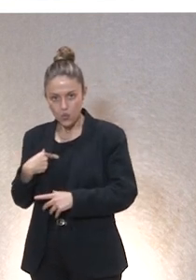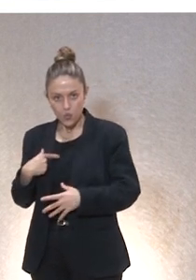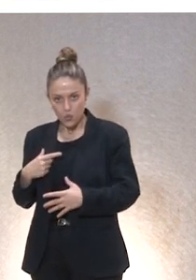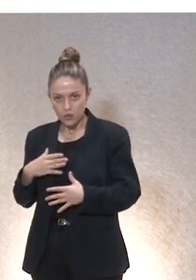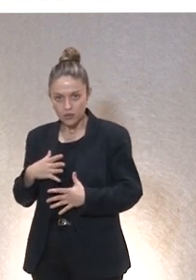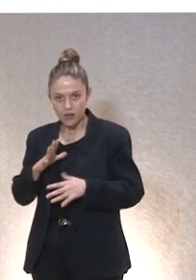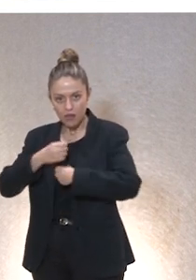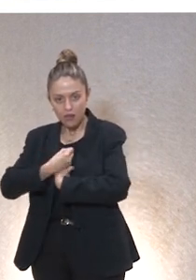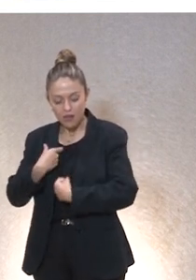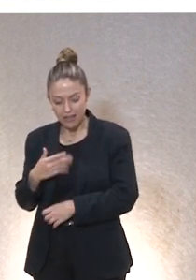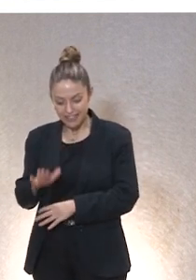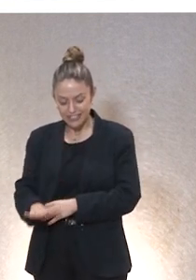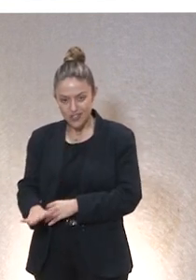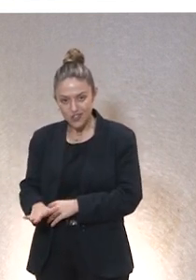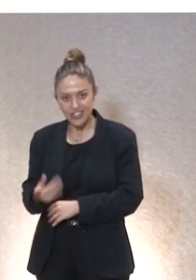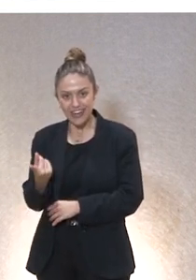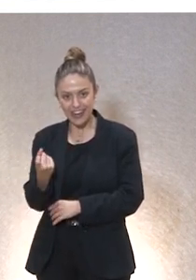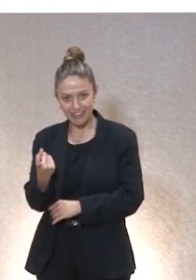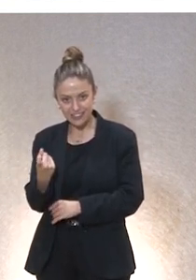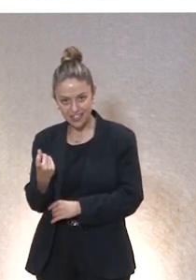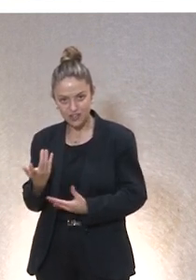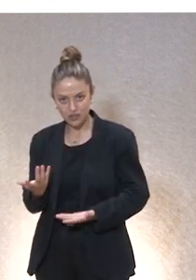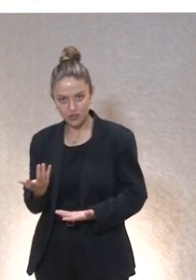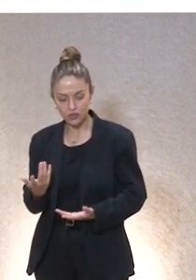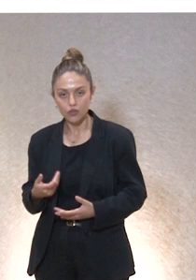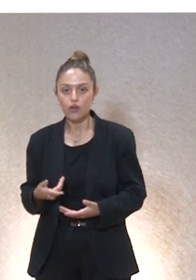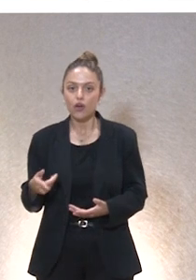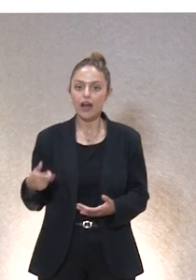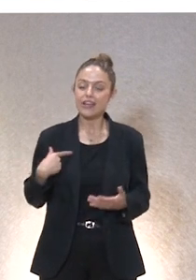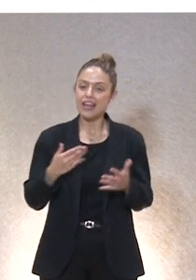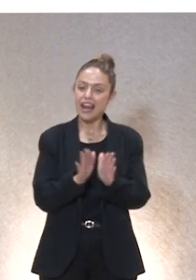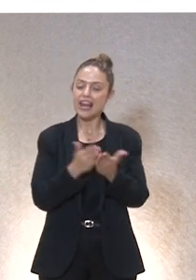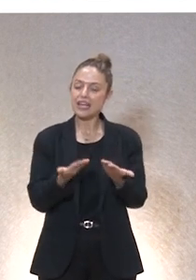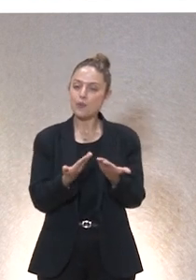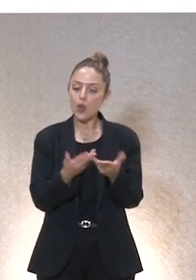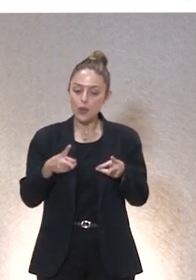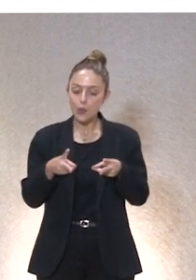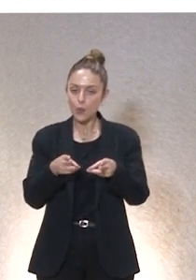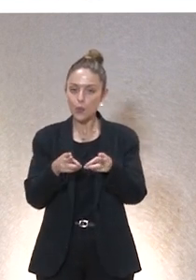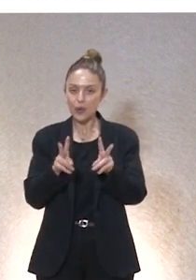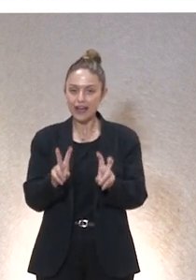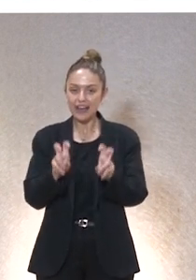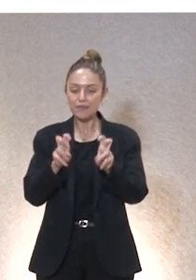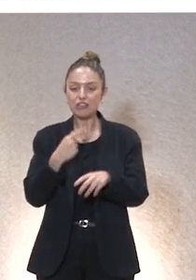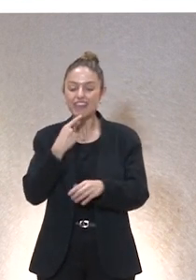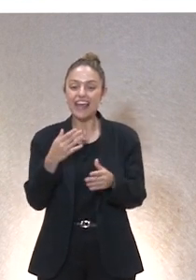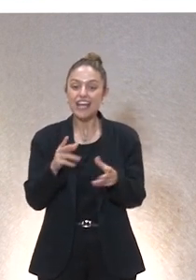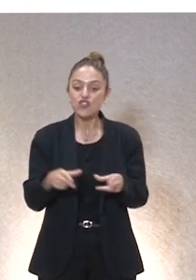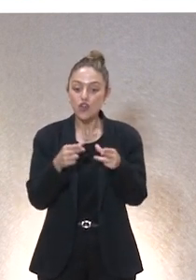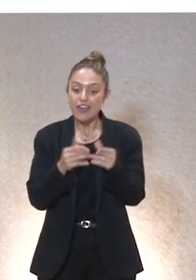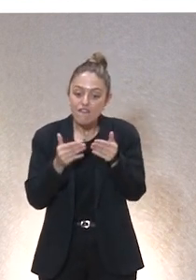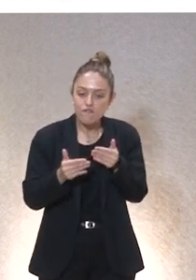son más necesarios para la sociedad que los corderos. María Ángeles Durán en este libro tiene un capítulo que dice la sociedad del futuro